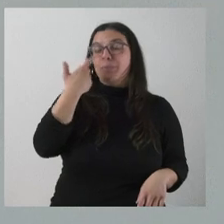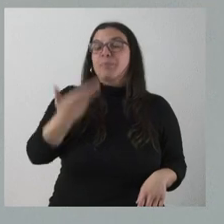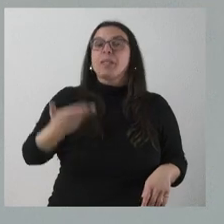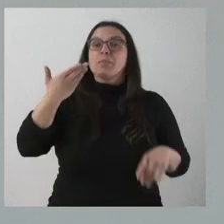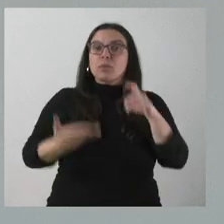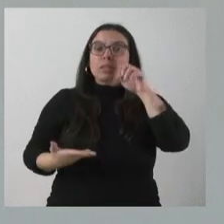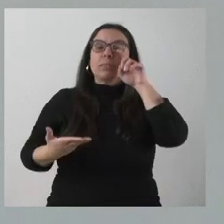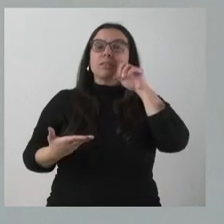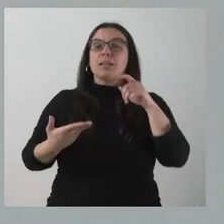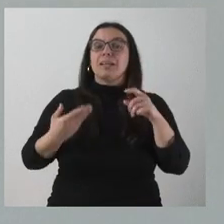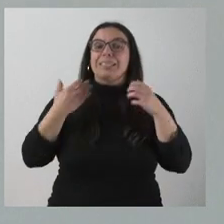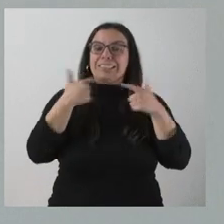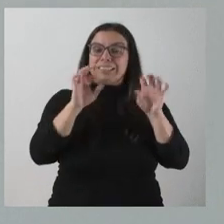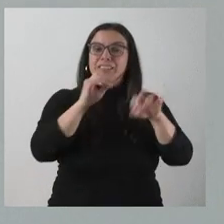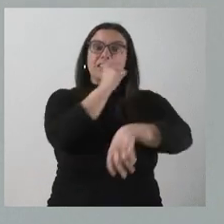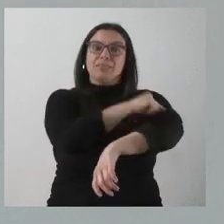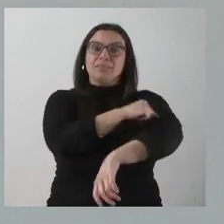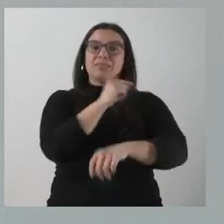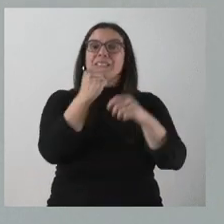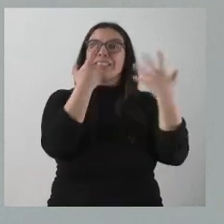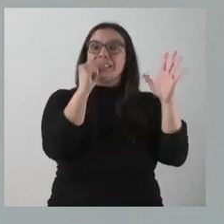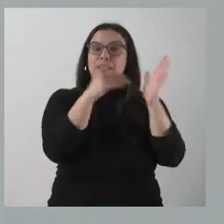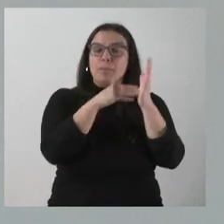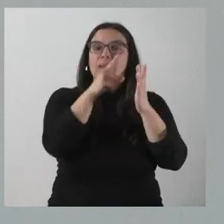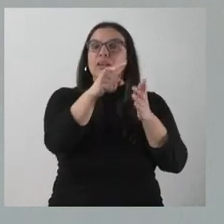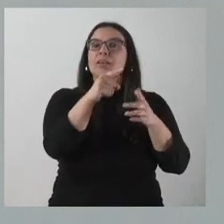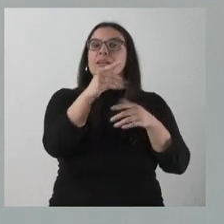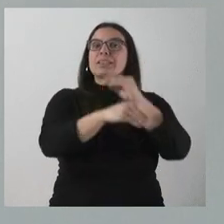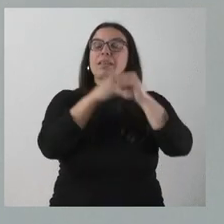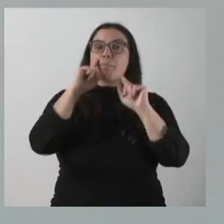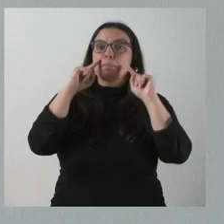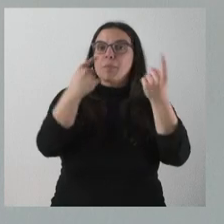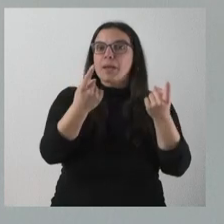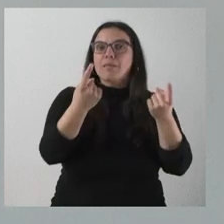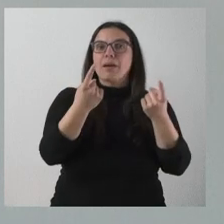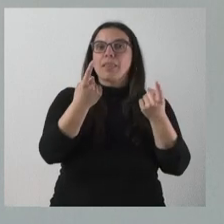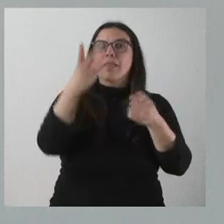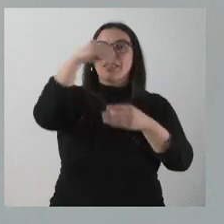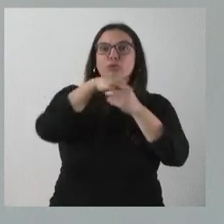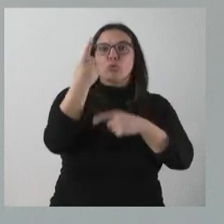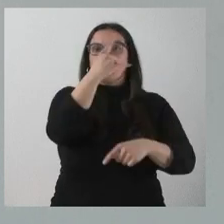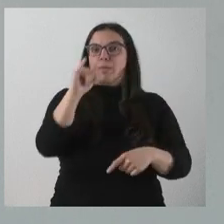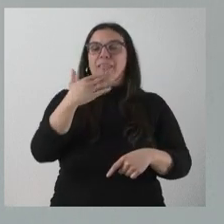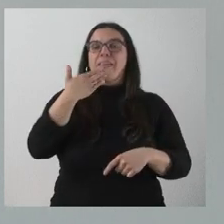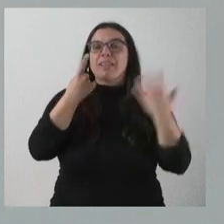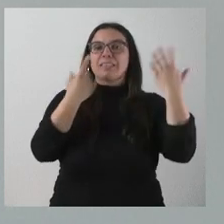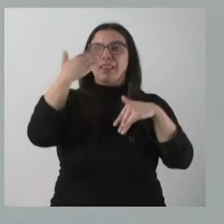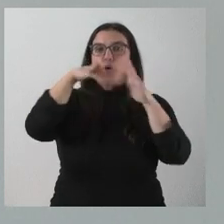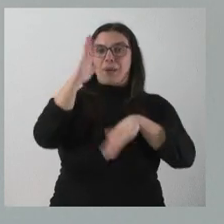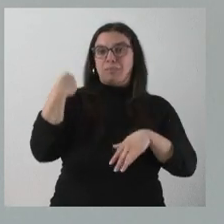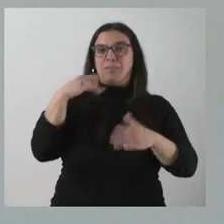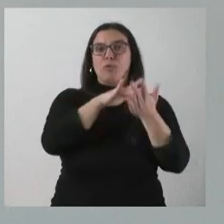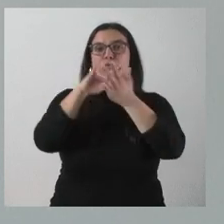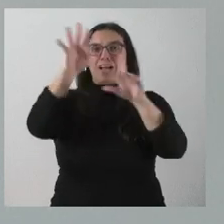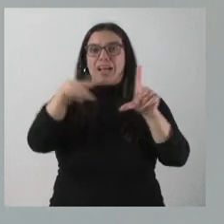que estas 60.000 vacunas se administran por primera vez en una única dosis a los mayores de 65 años conforme al nuevo calendario